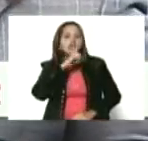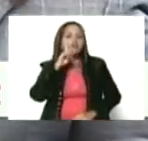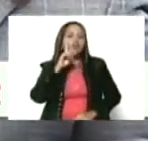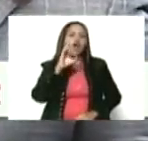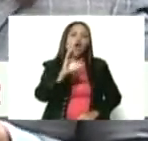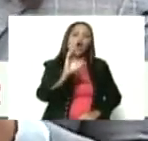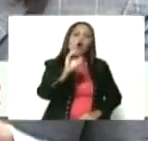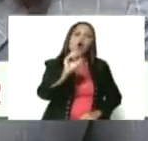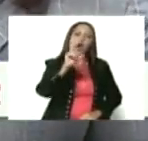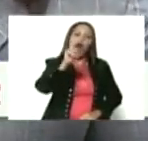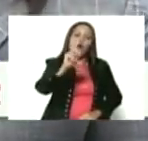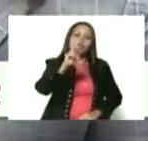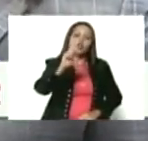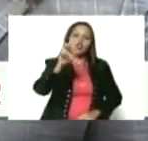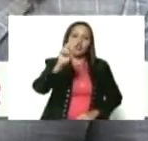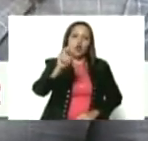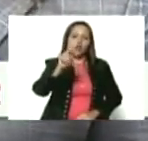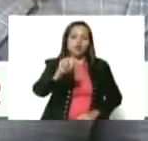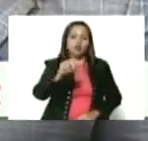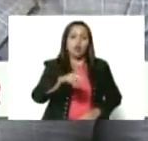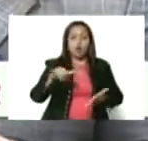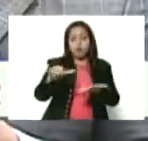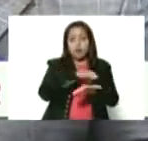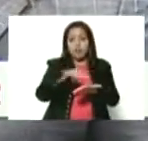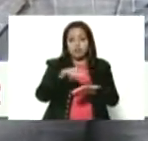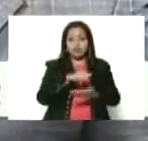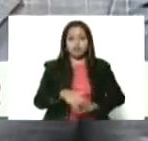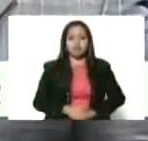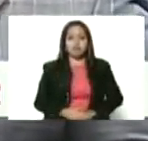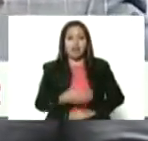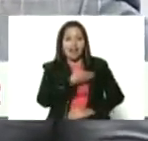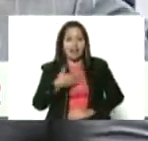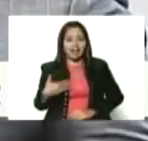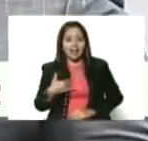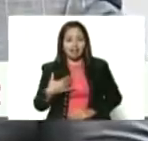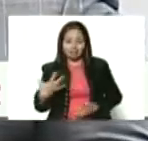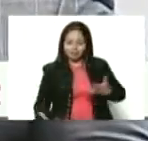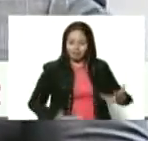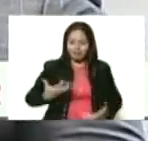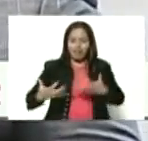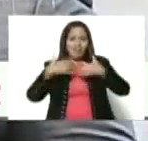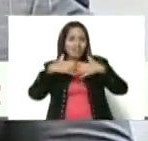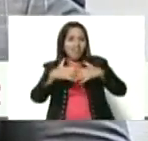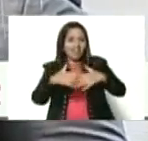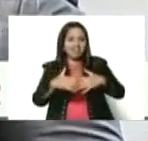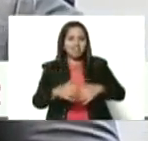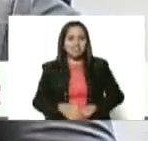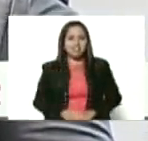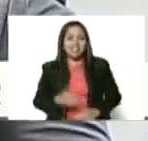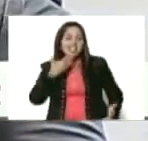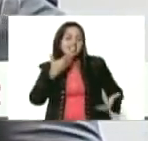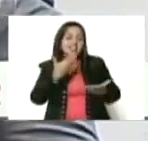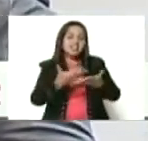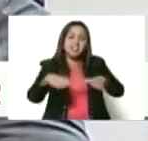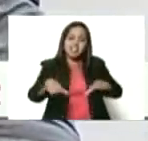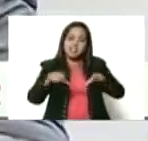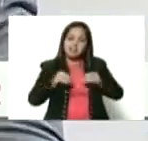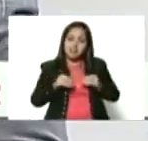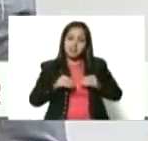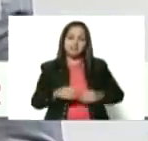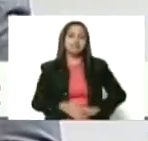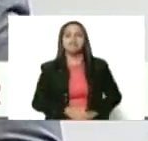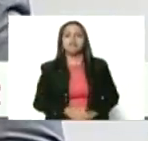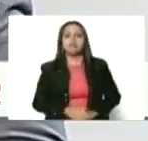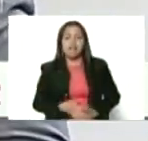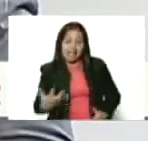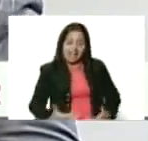prefirió quemar esa fábrica que conceder esas peticiones de estas mujeres. Y las